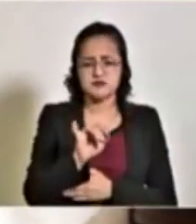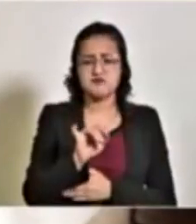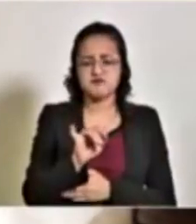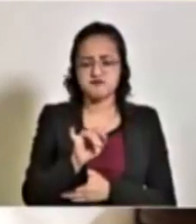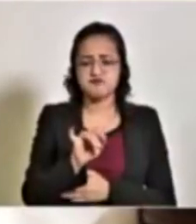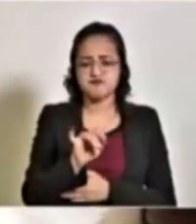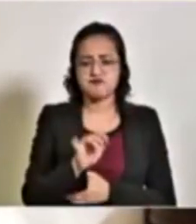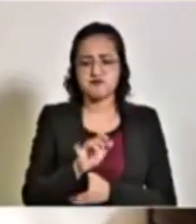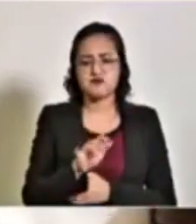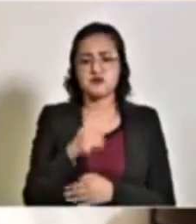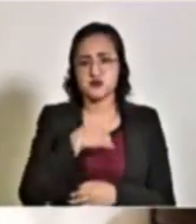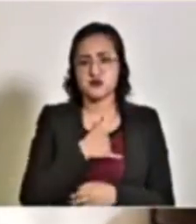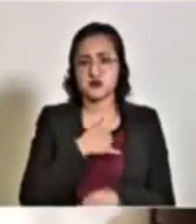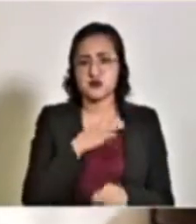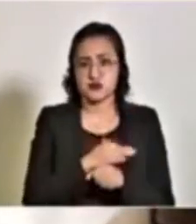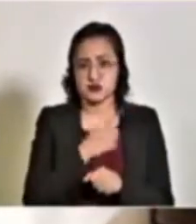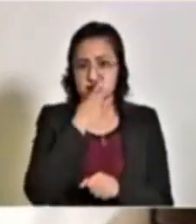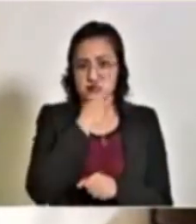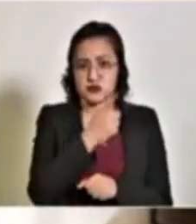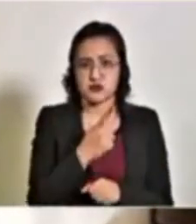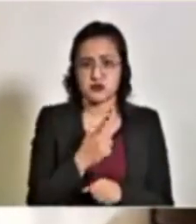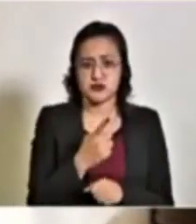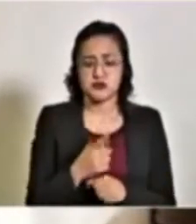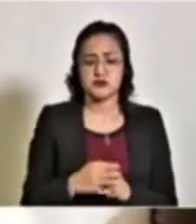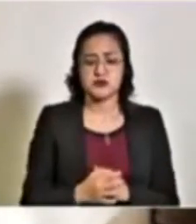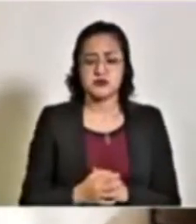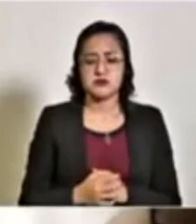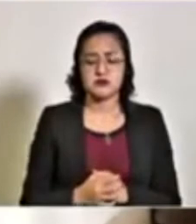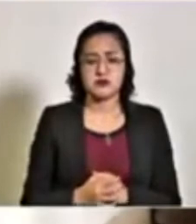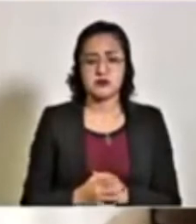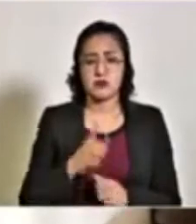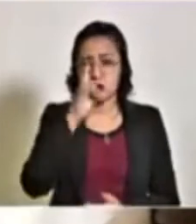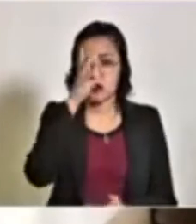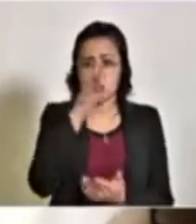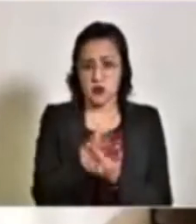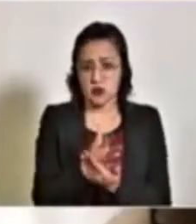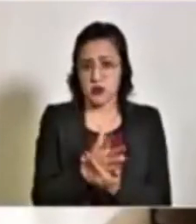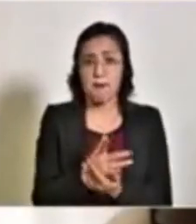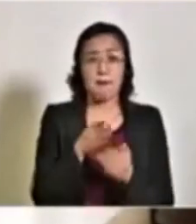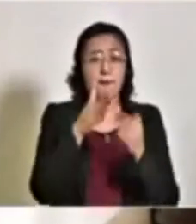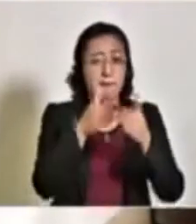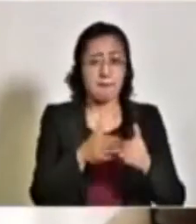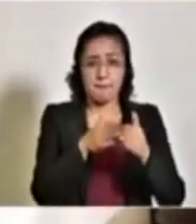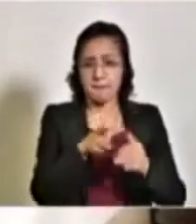y aquí les veo una revelación, no solamente los barcos,